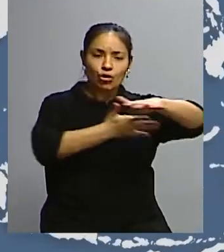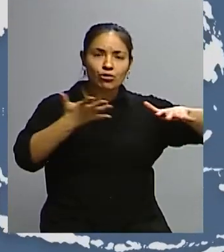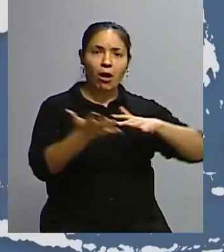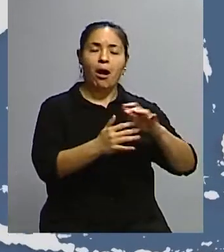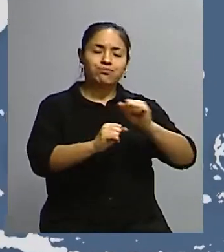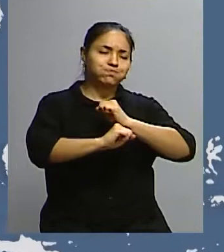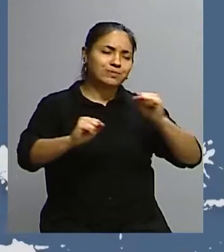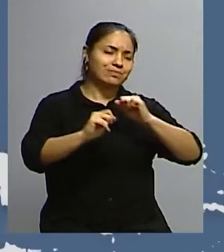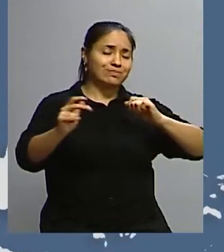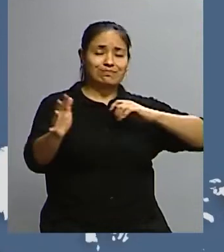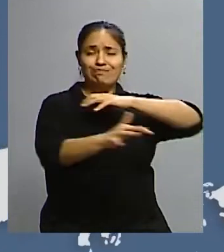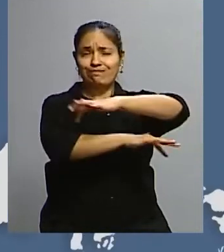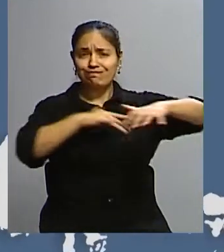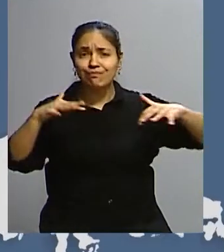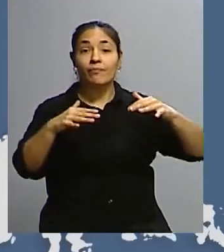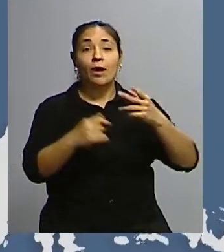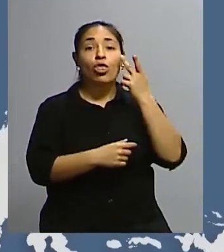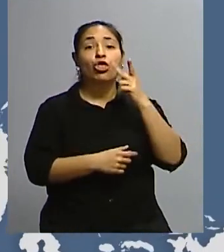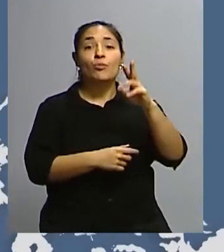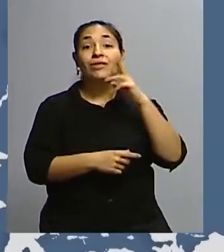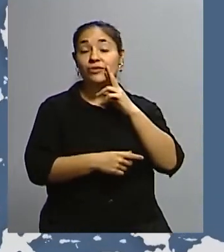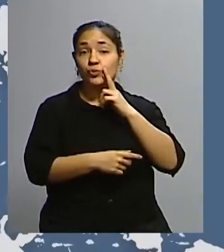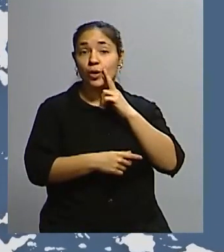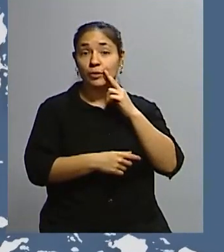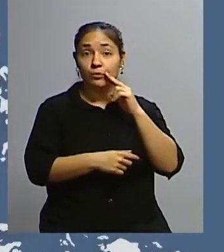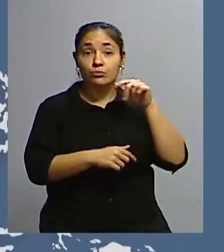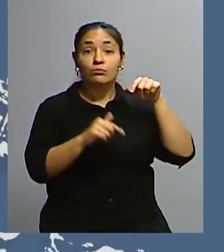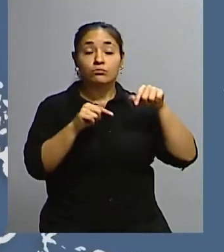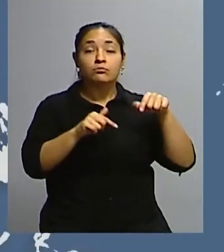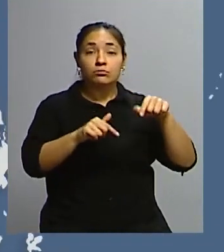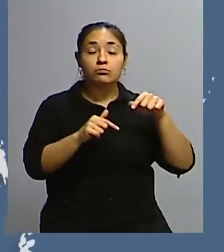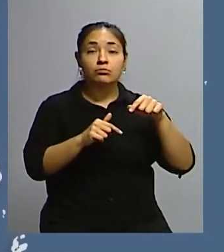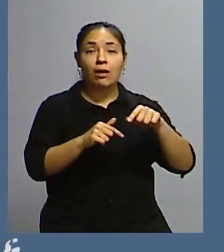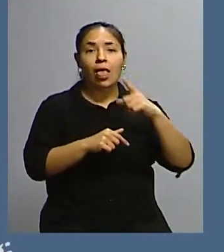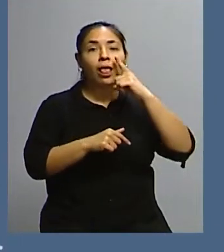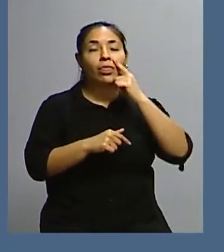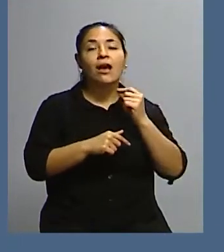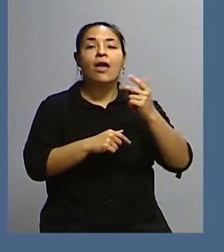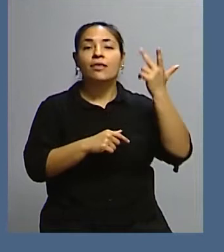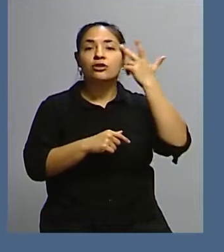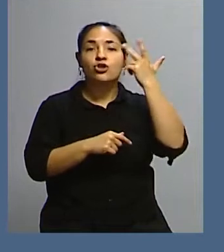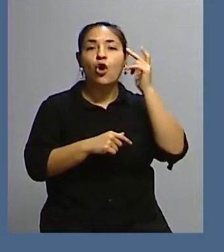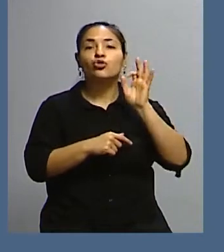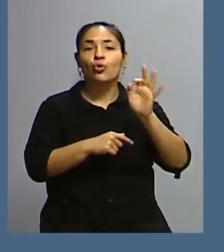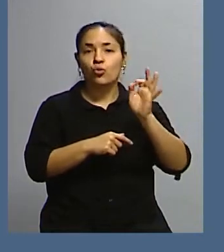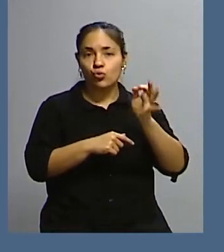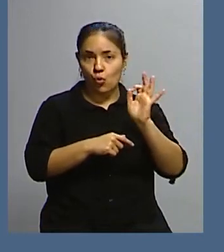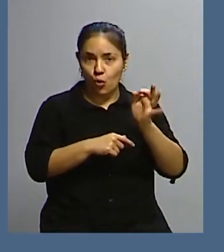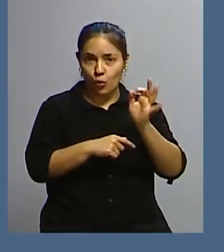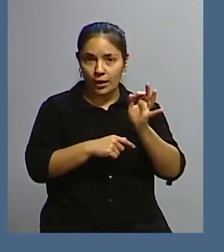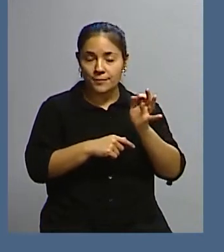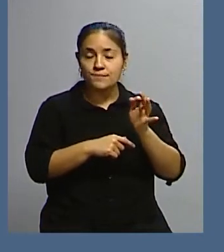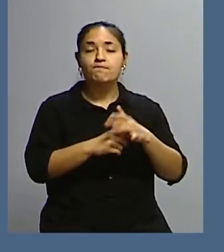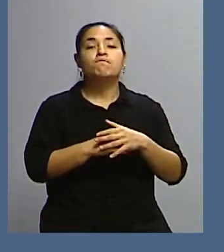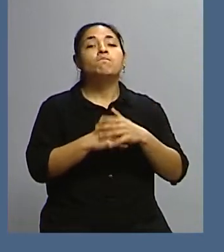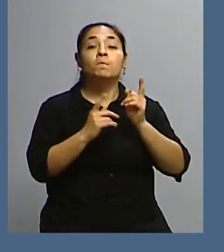ocurrió en el año 2019, el día 18 de octubre, pero que además